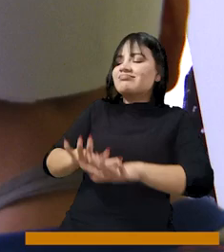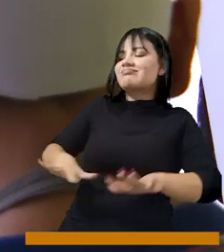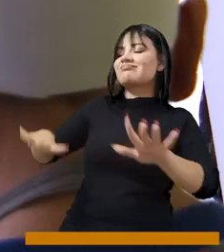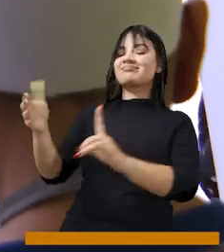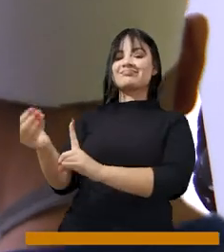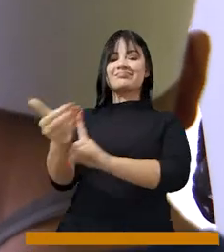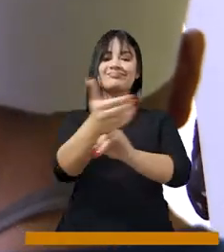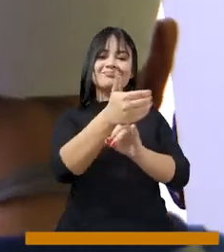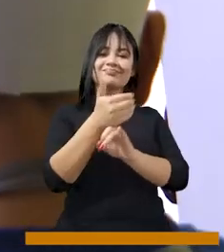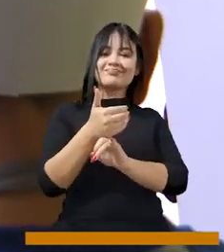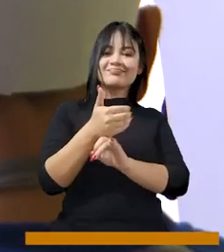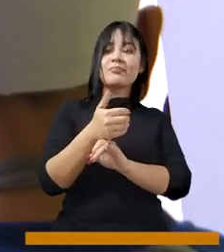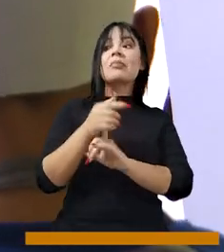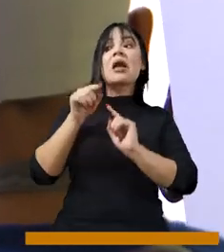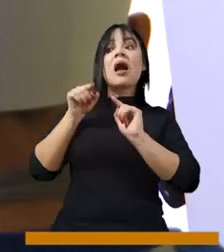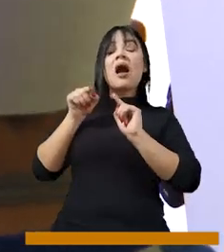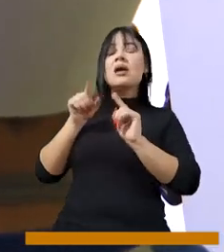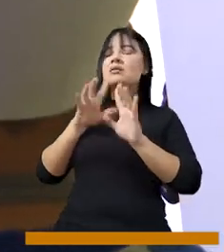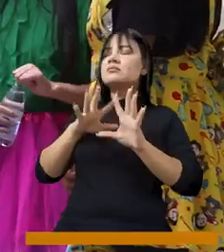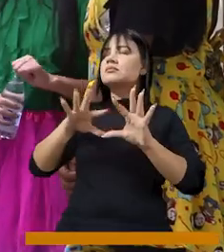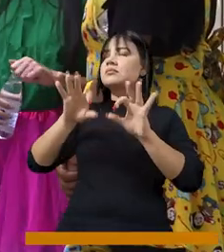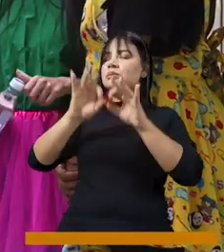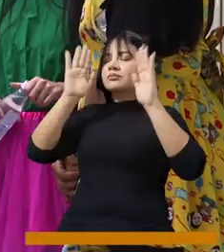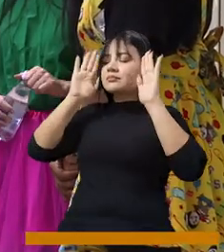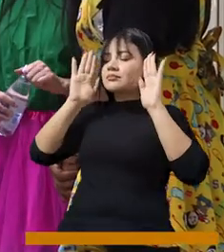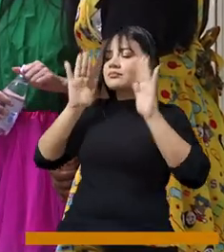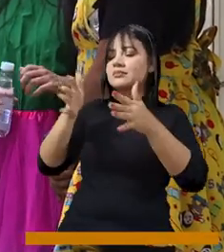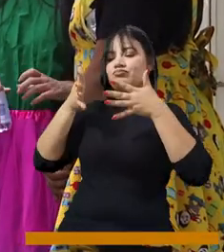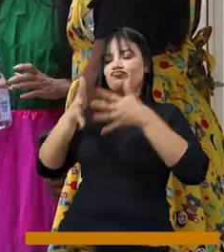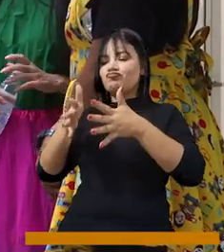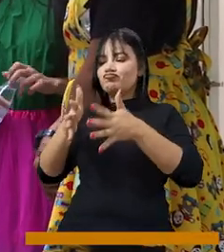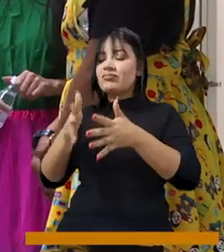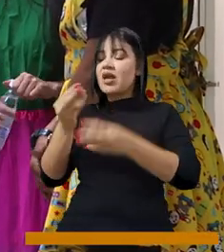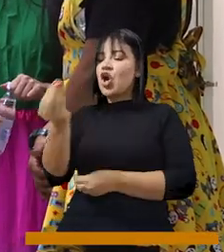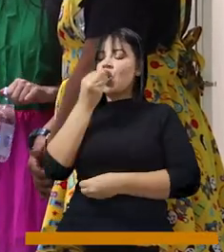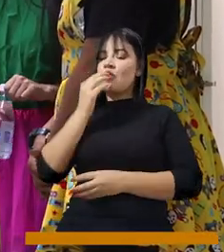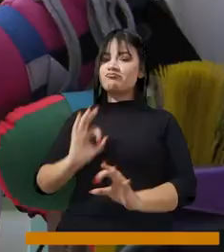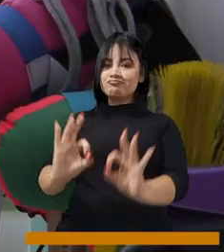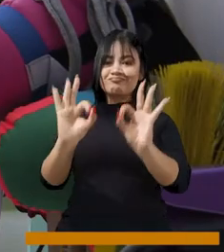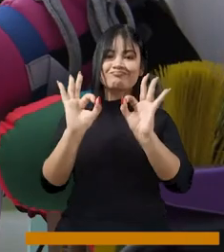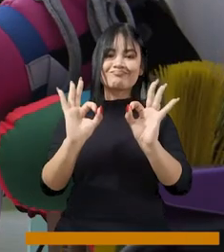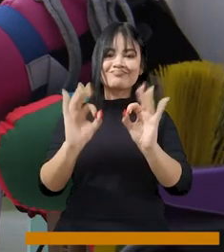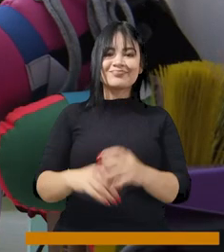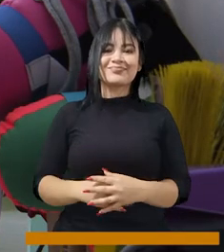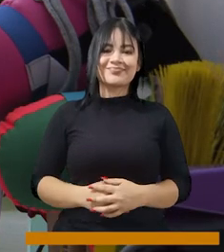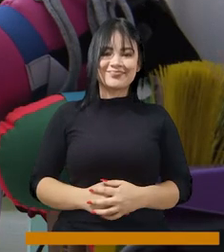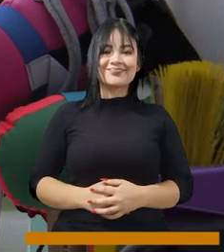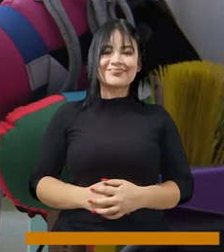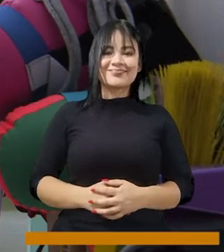un espacio seguro y donde se les preste una atención, una educación y una alimentación de calidad.